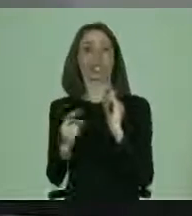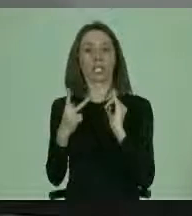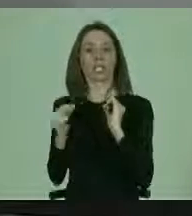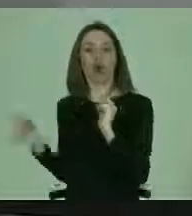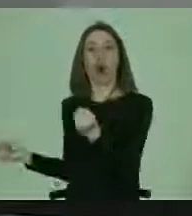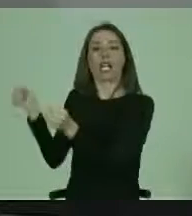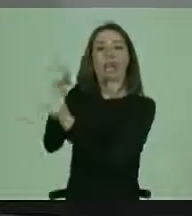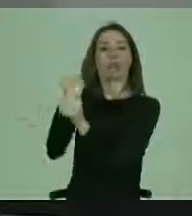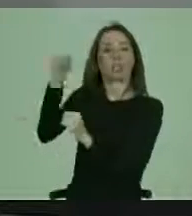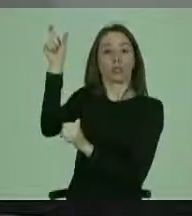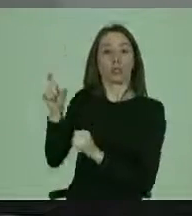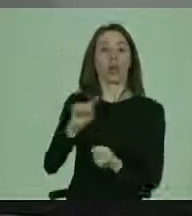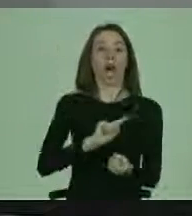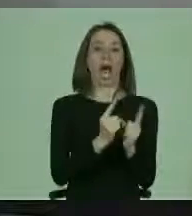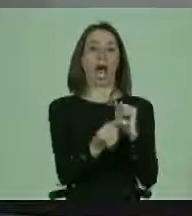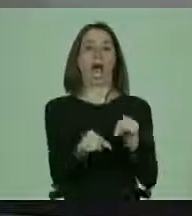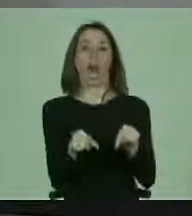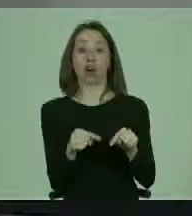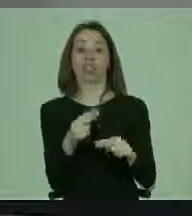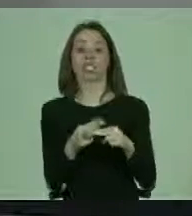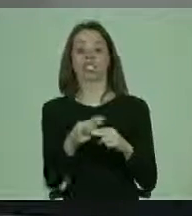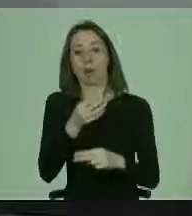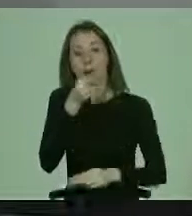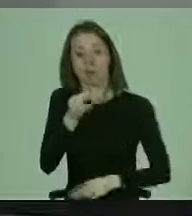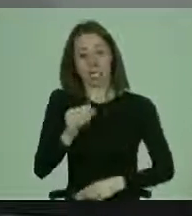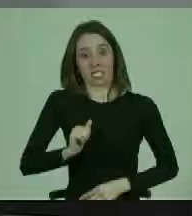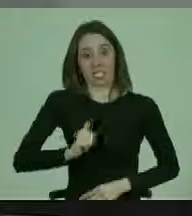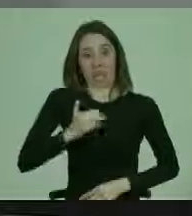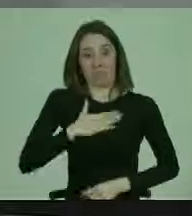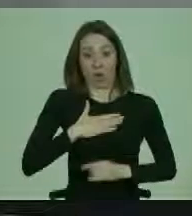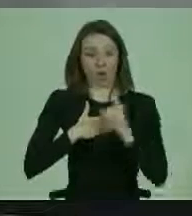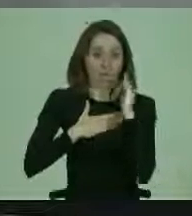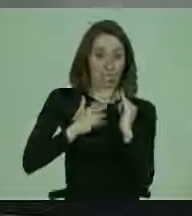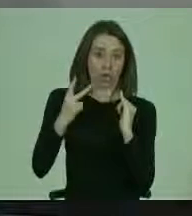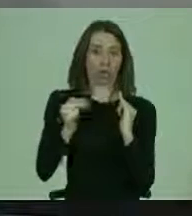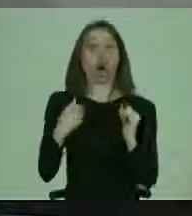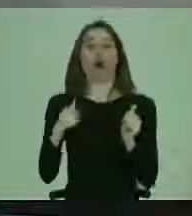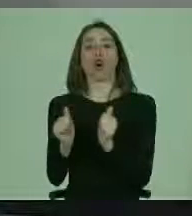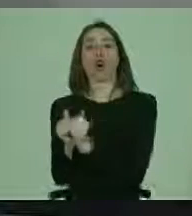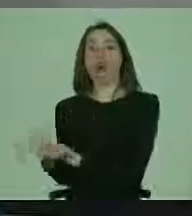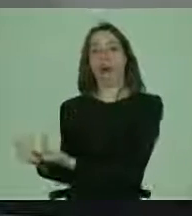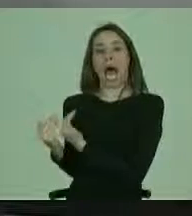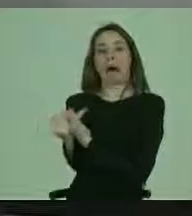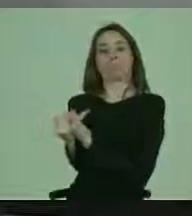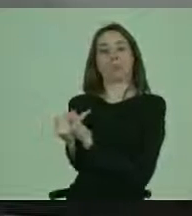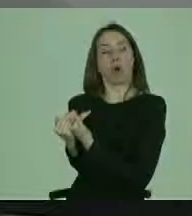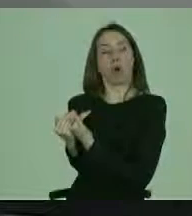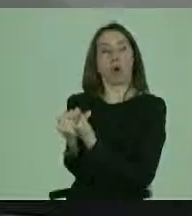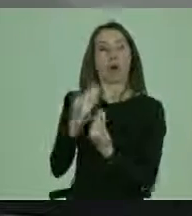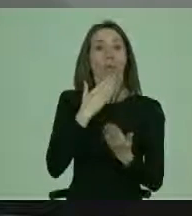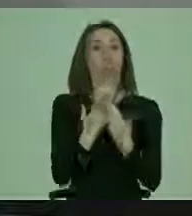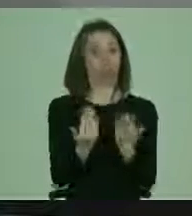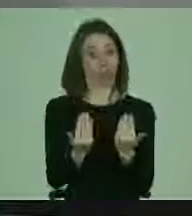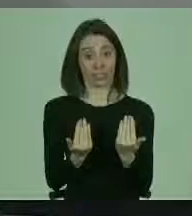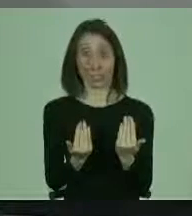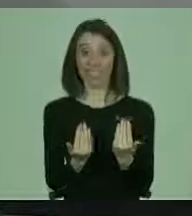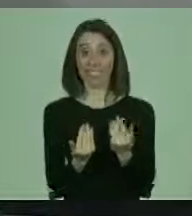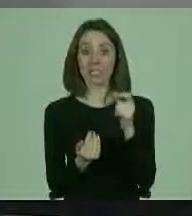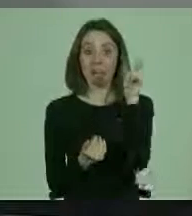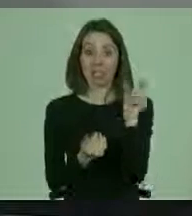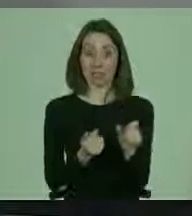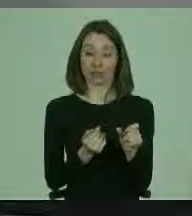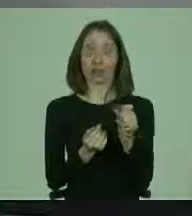al modelo de voluntad con apoyos. Entonces se dice que en aquellos casos que se requieran, capacidad